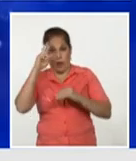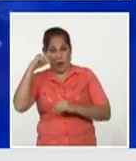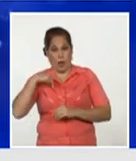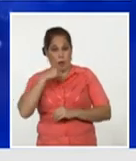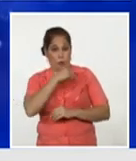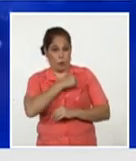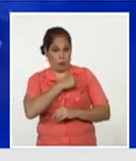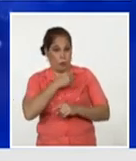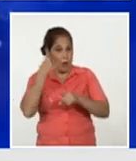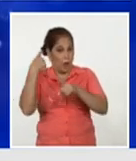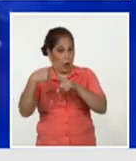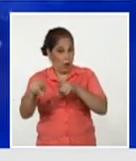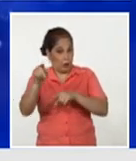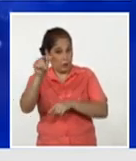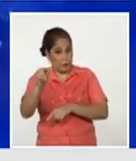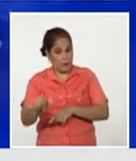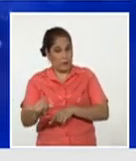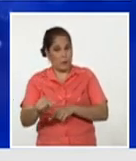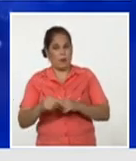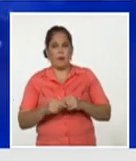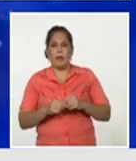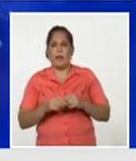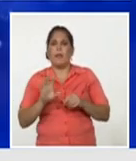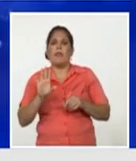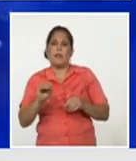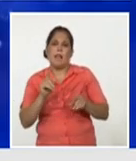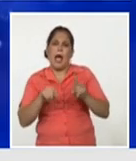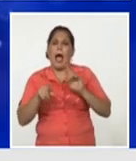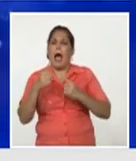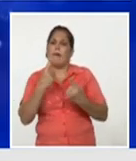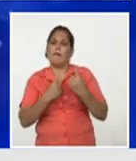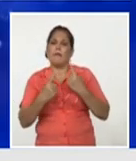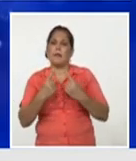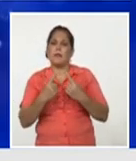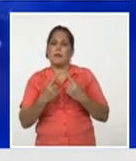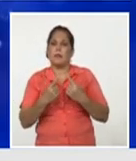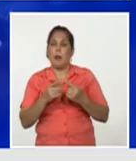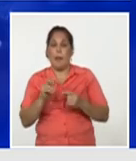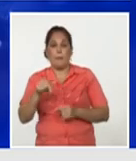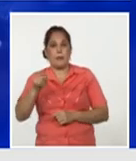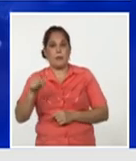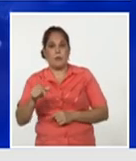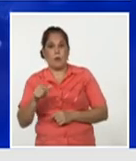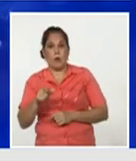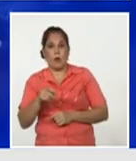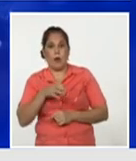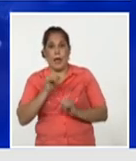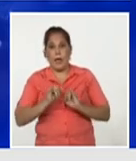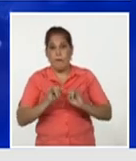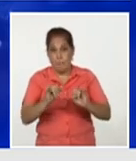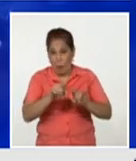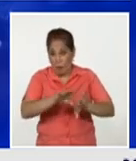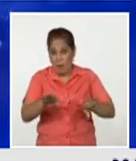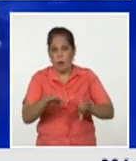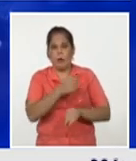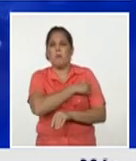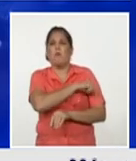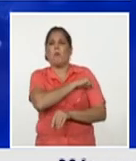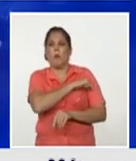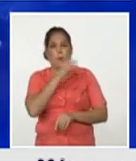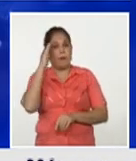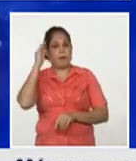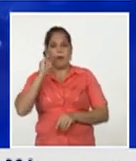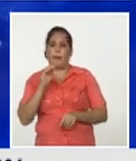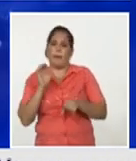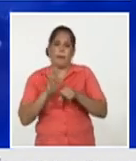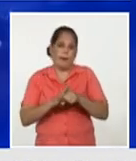sería factible hablar de estos eventos adversos porque dice inmediatamente que uno los da a conocer las personas comienzan a